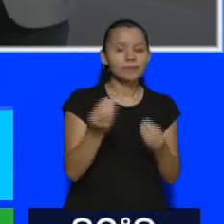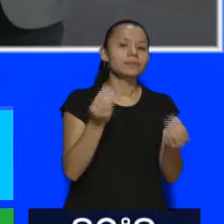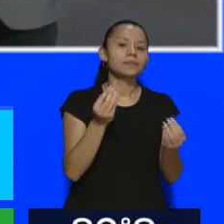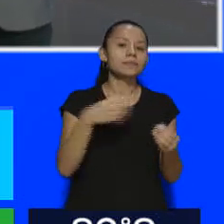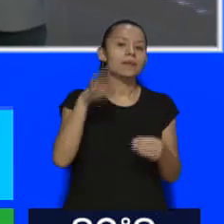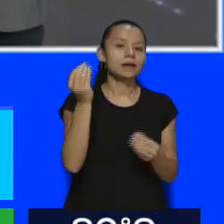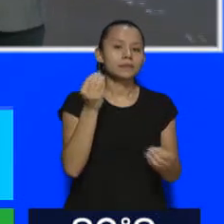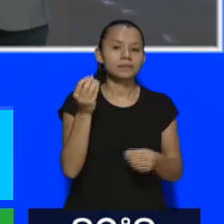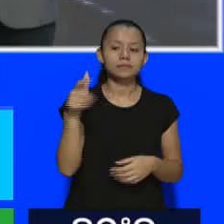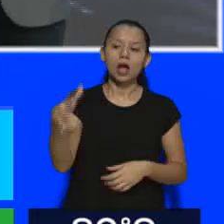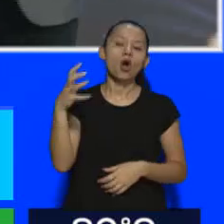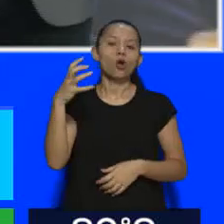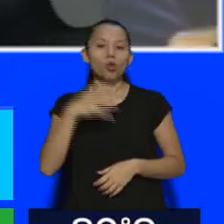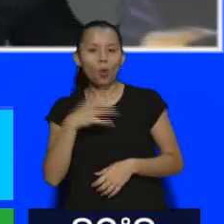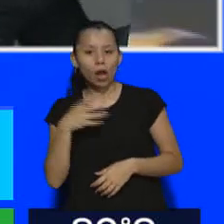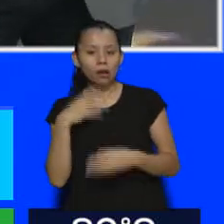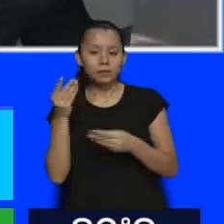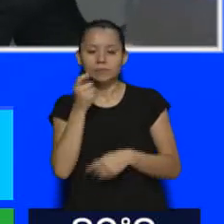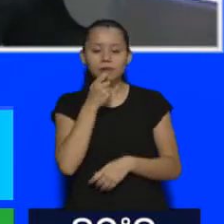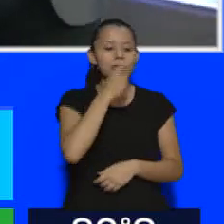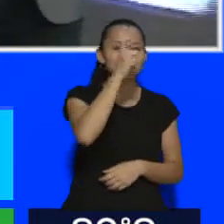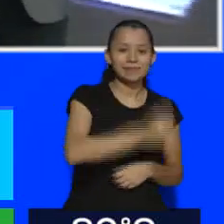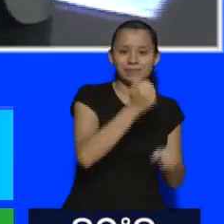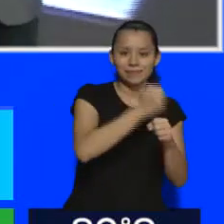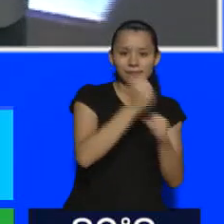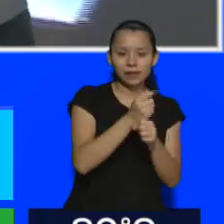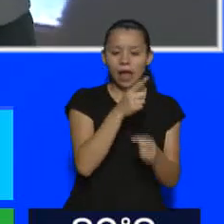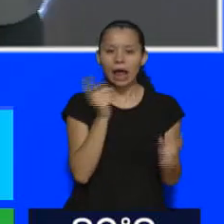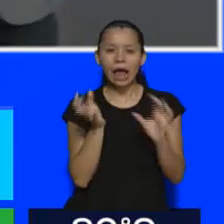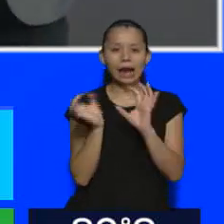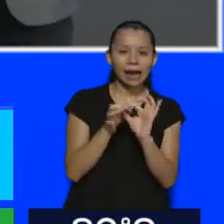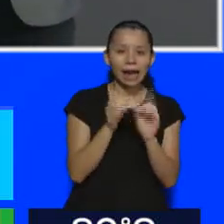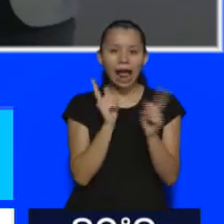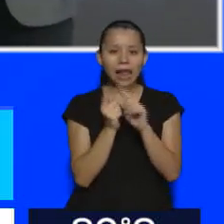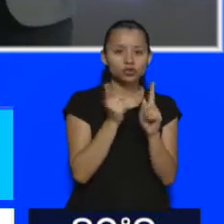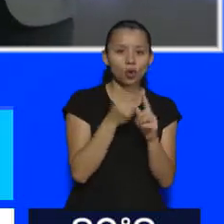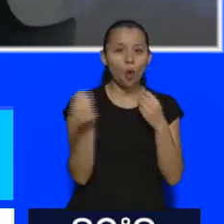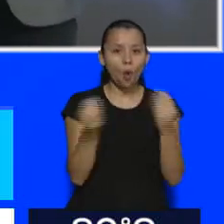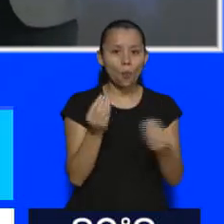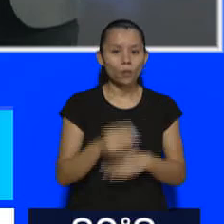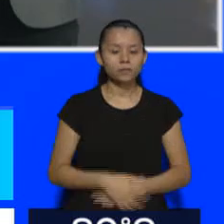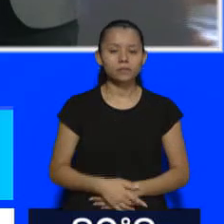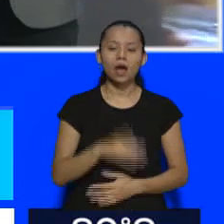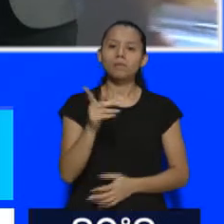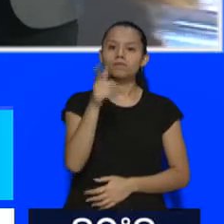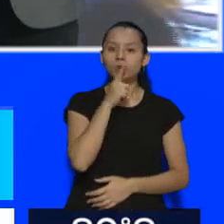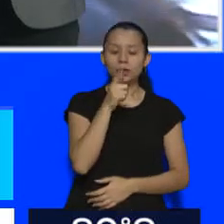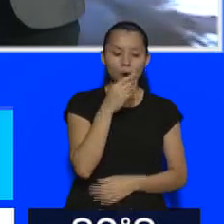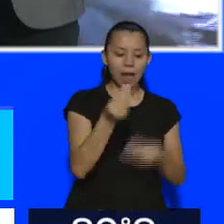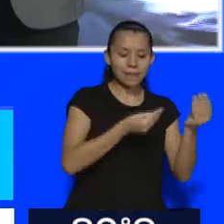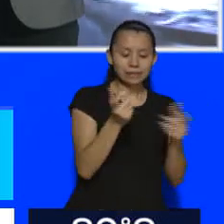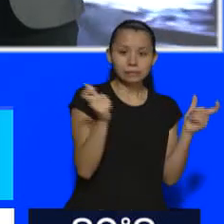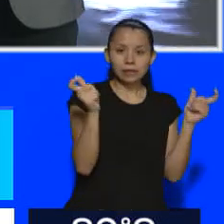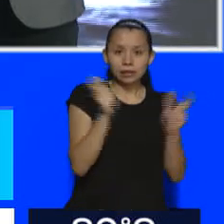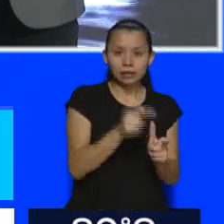y empleador. Yo tengo una pregunta, a ver, más sencilla, Jorge, para que un pyme que tiene tres o cuatro empleados, que tiene que pagar